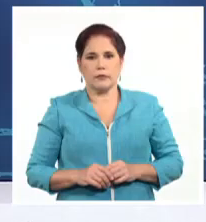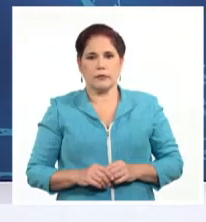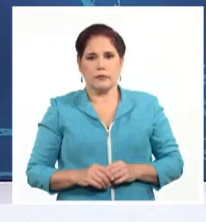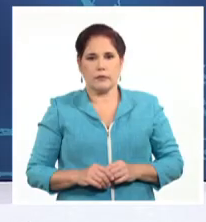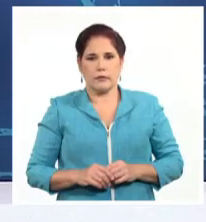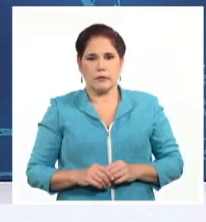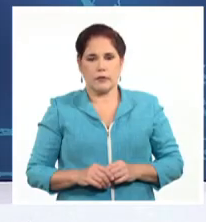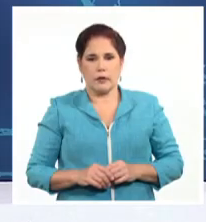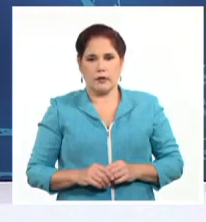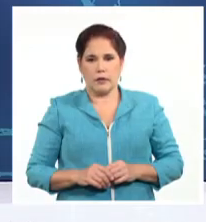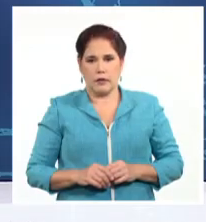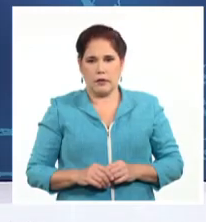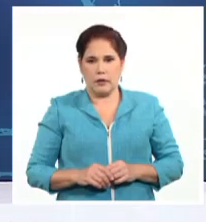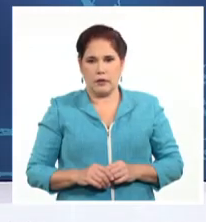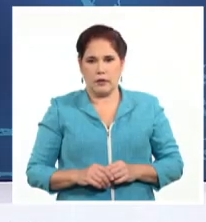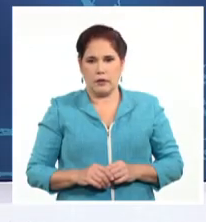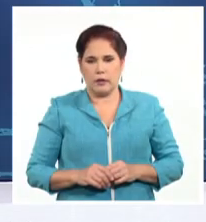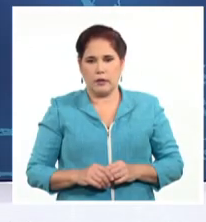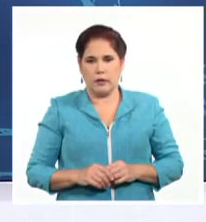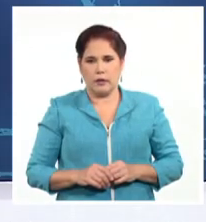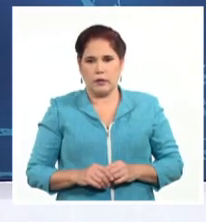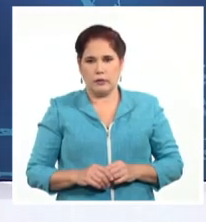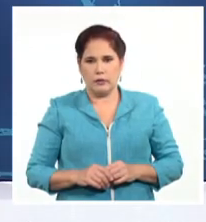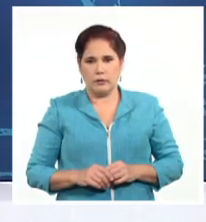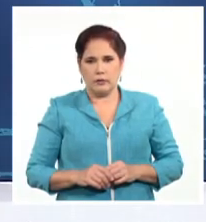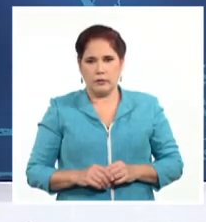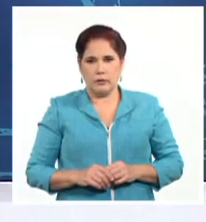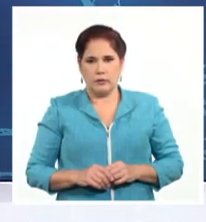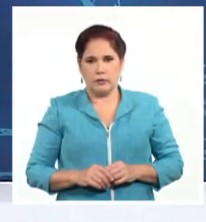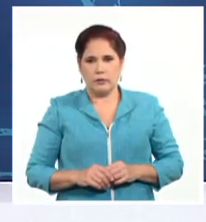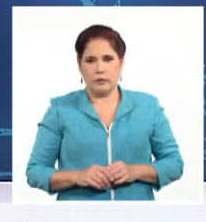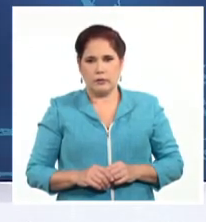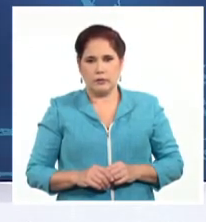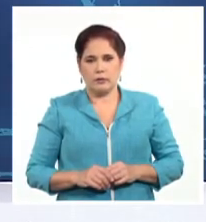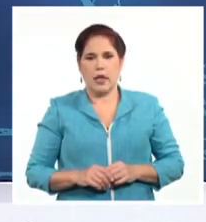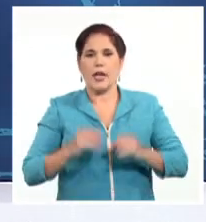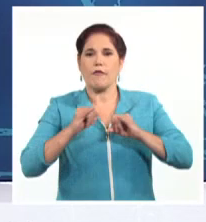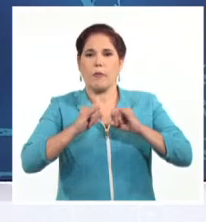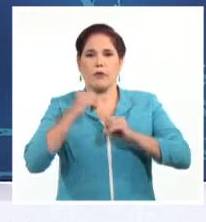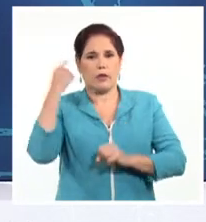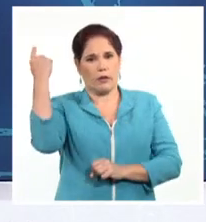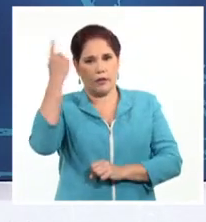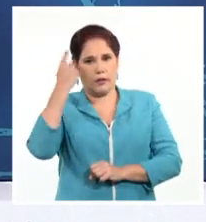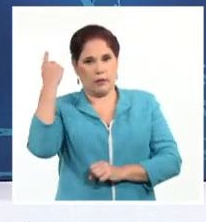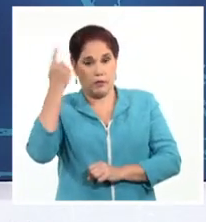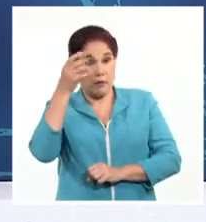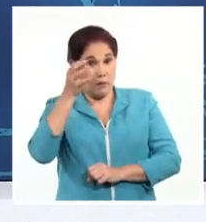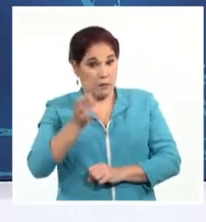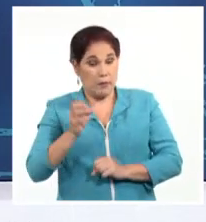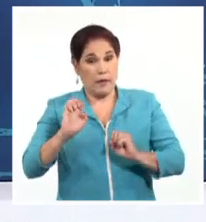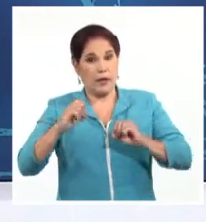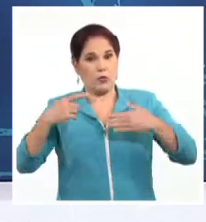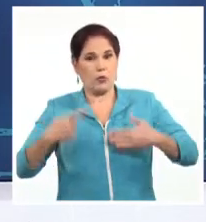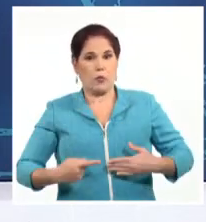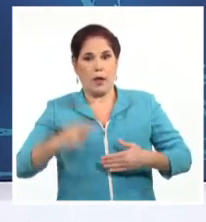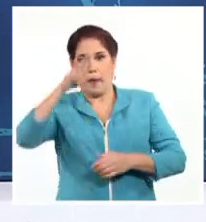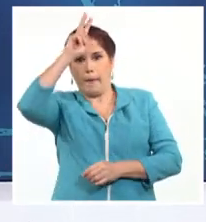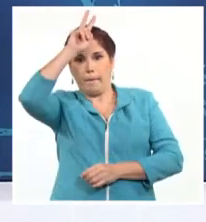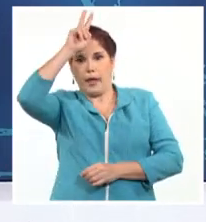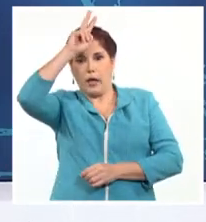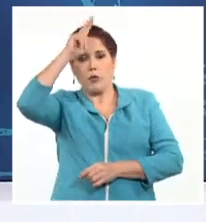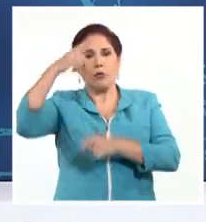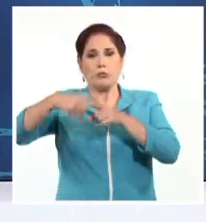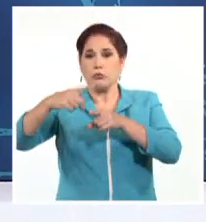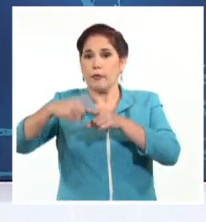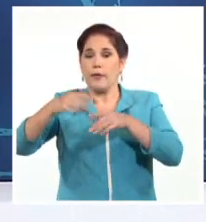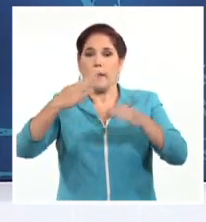Como de costumbre echamos un vistazo a la actualidad internacional. La Coordinadora Nacional de Derechos Humanos de Perú interpuso un recurso